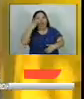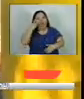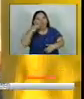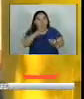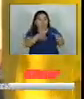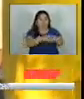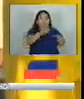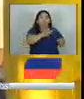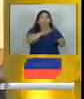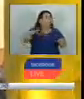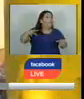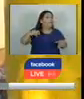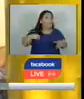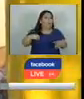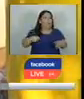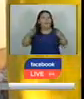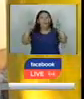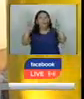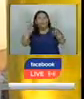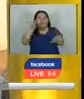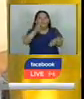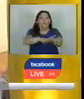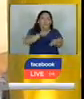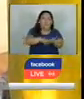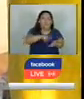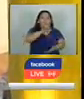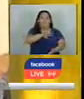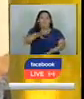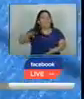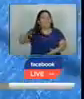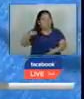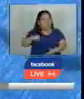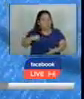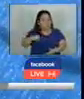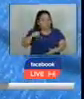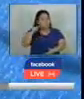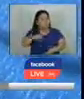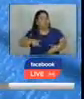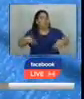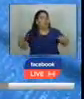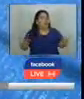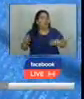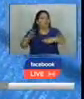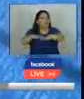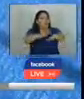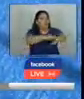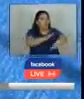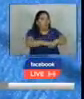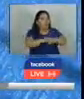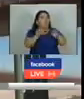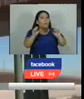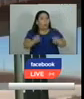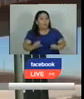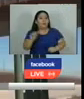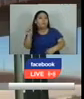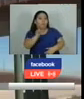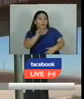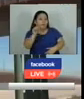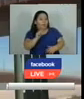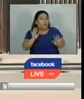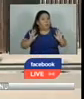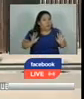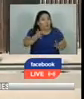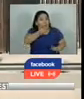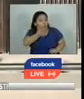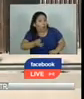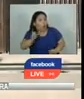reunificación familiar bajo el programa de visas familiares que potencialmente se ha anunciado que estaría ampliándose estamos pendientes de si